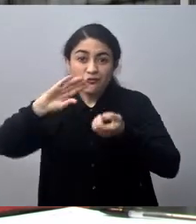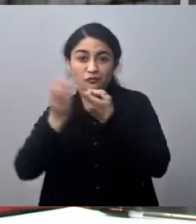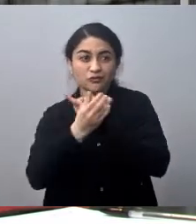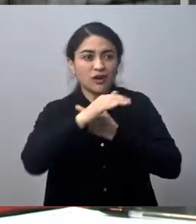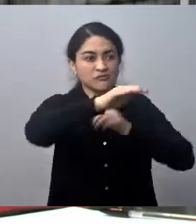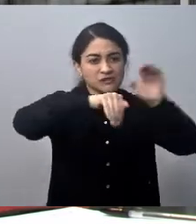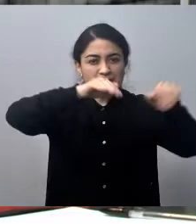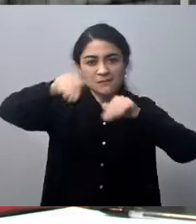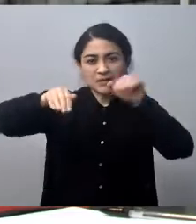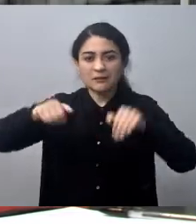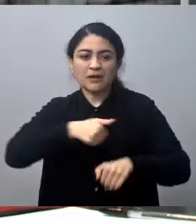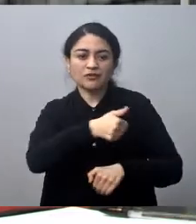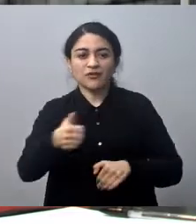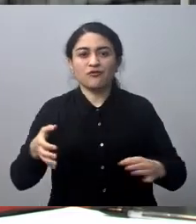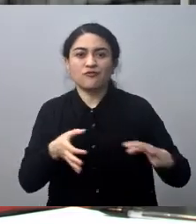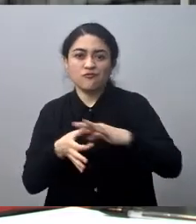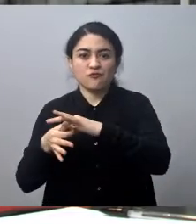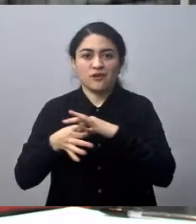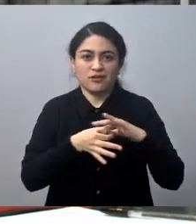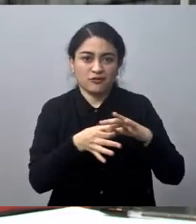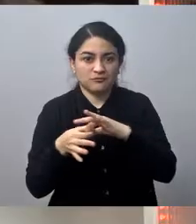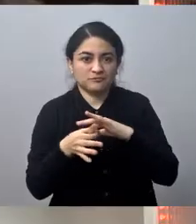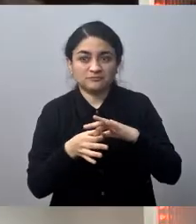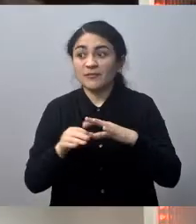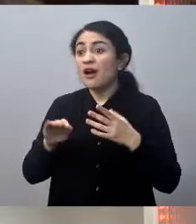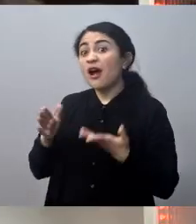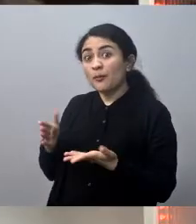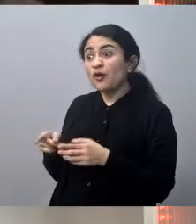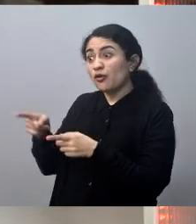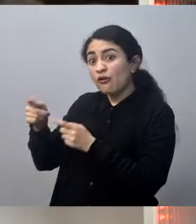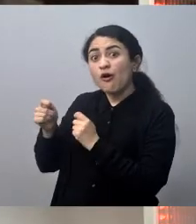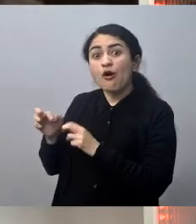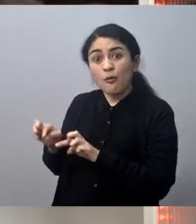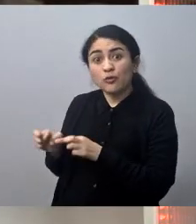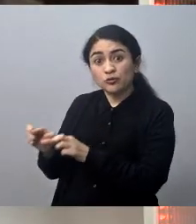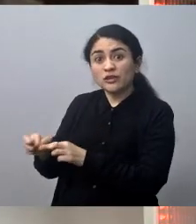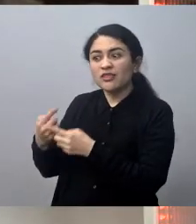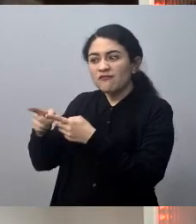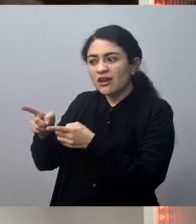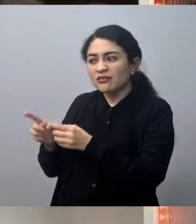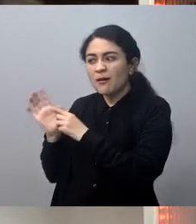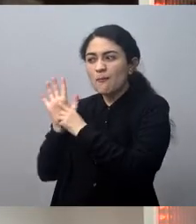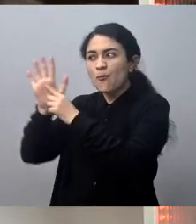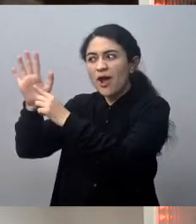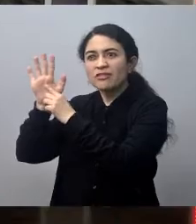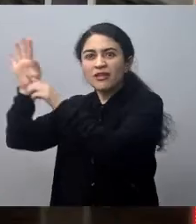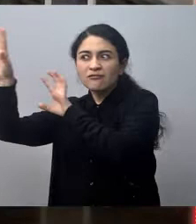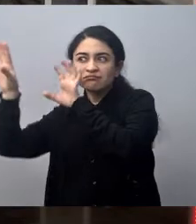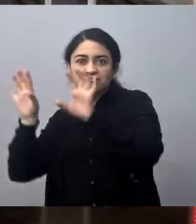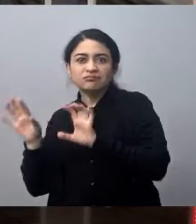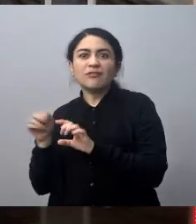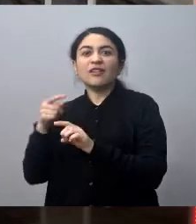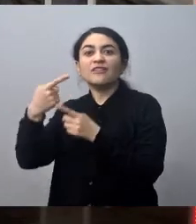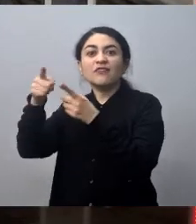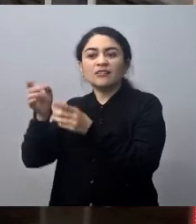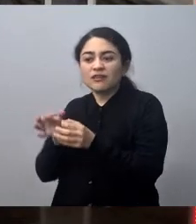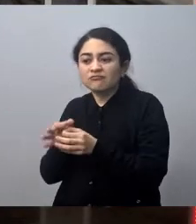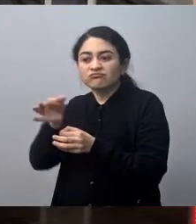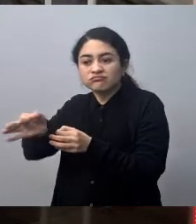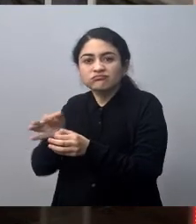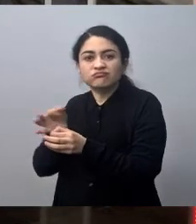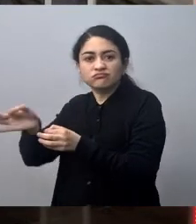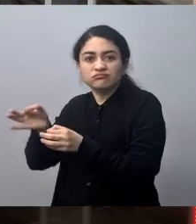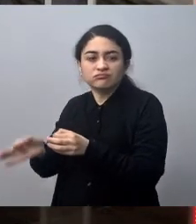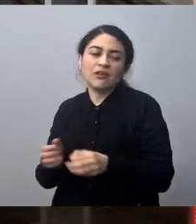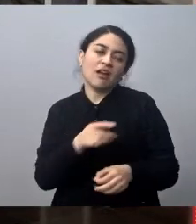y hacer acciones en conjunto. ¿Posiblemente llegar a lo mejor a algunas exposiciones como las que llegan a otras comunas? Hay que soñar, en eso para